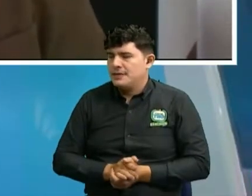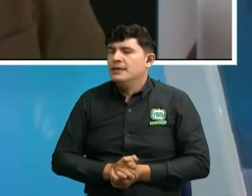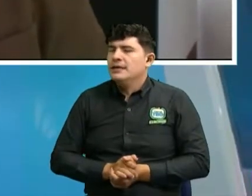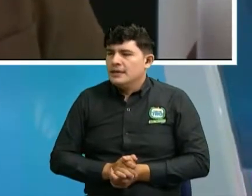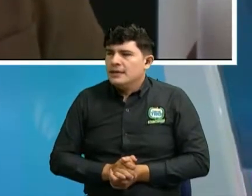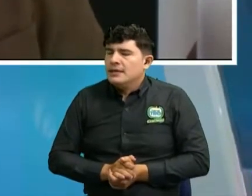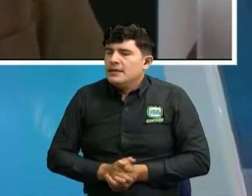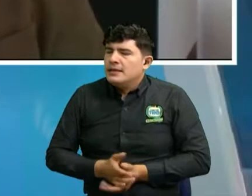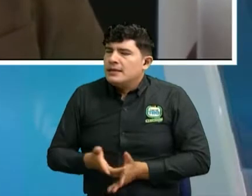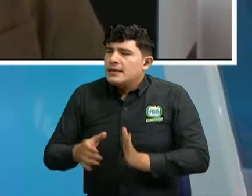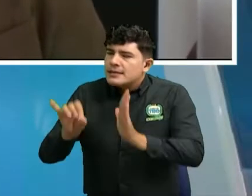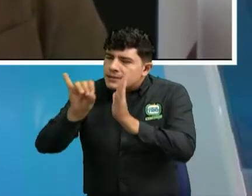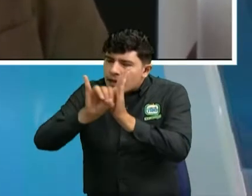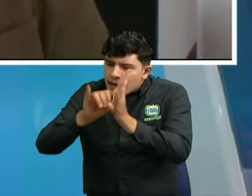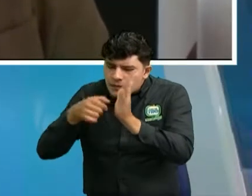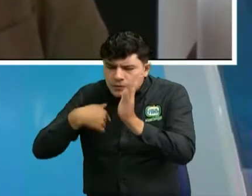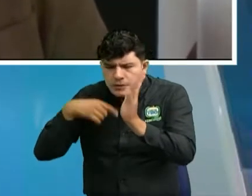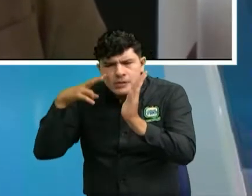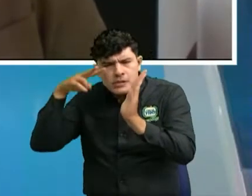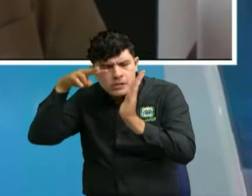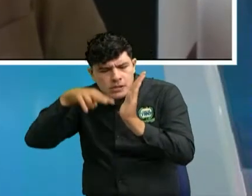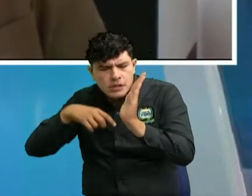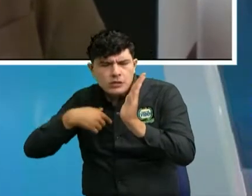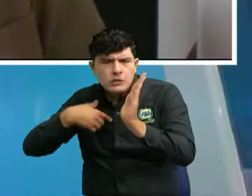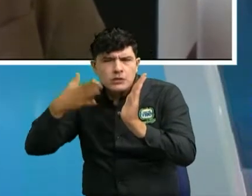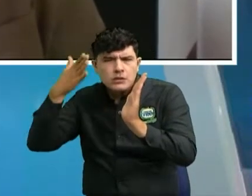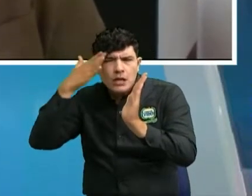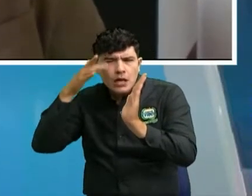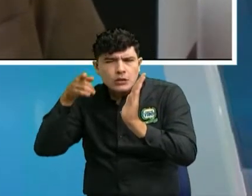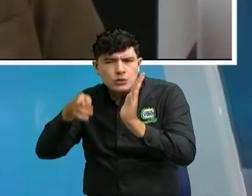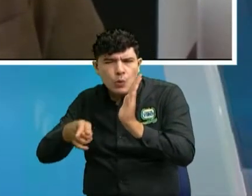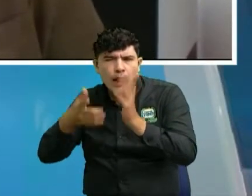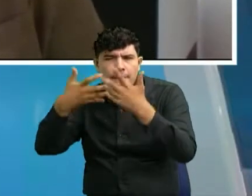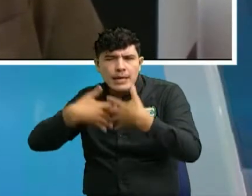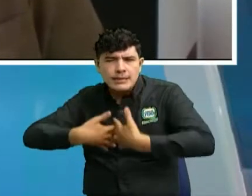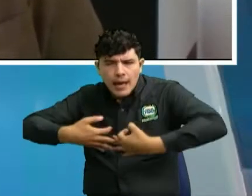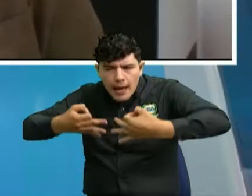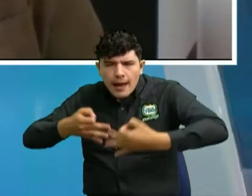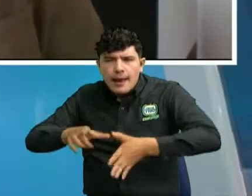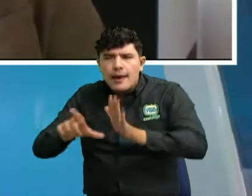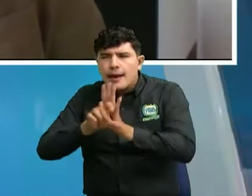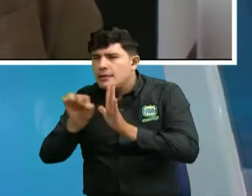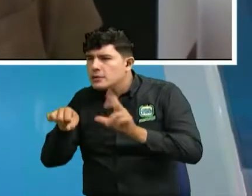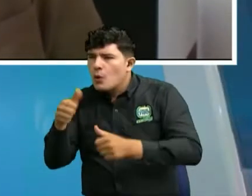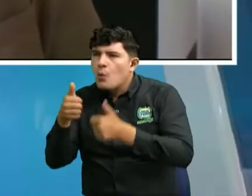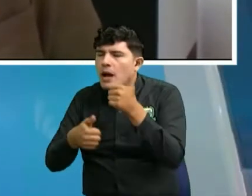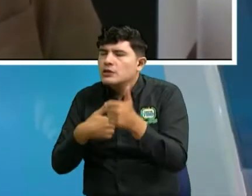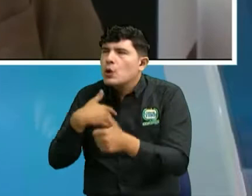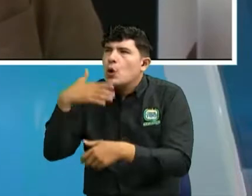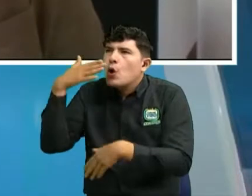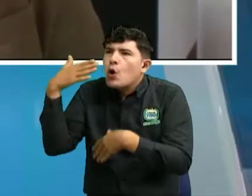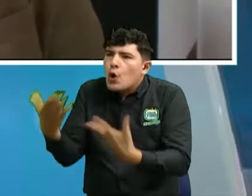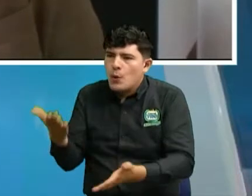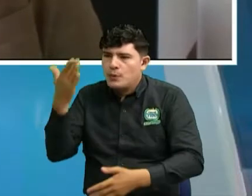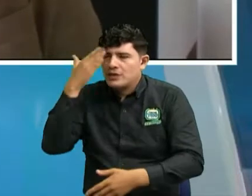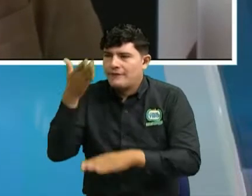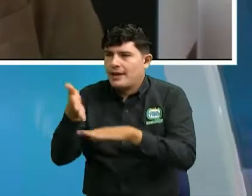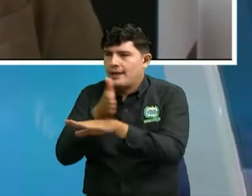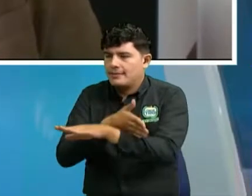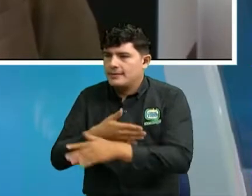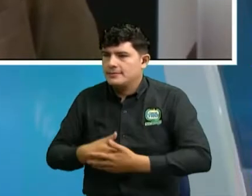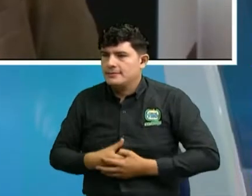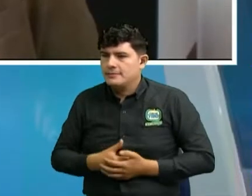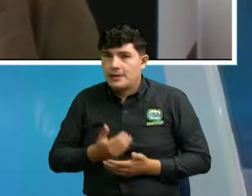comprar ahí o no qué debo tener en cuenta yo para saber que no me van a estafar bueno desde el punto de vista jurídico